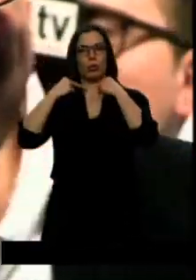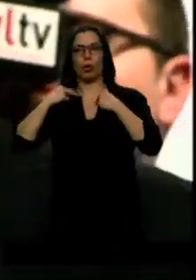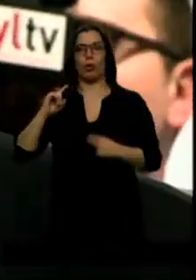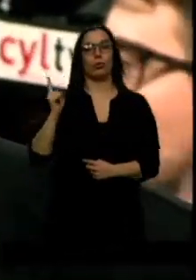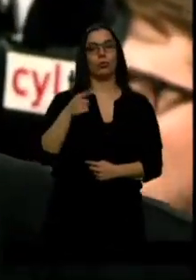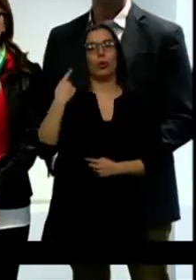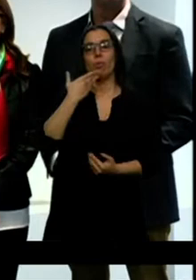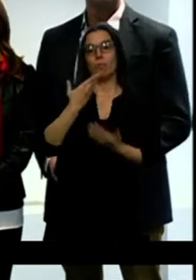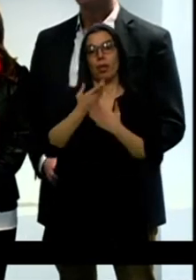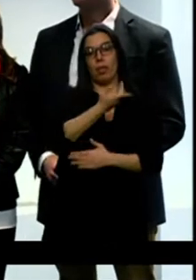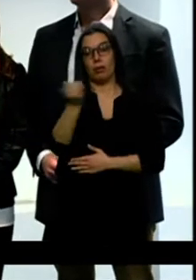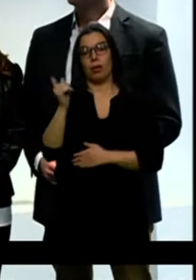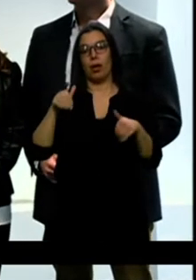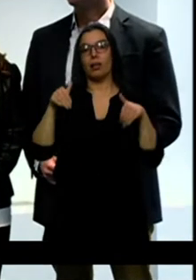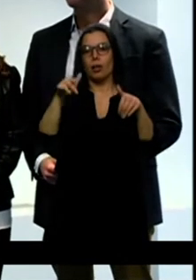y que pisen la cara.